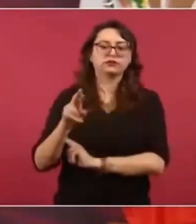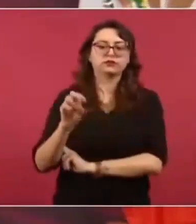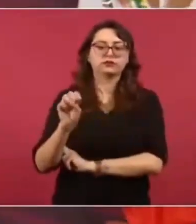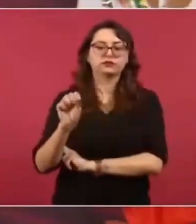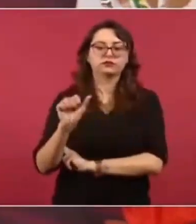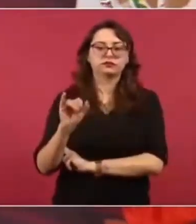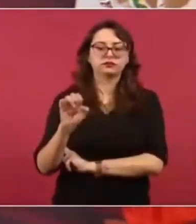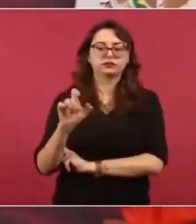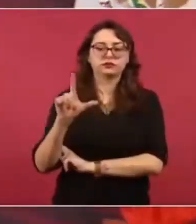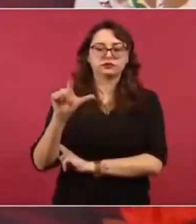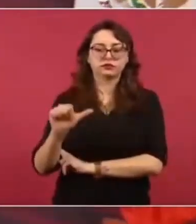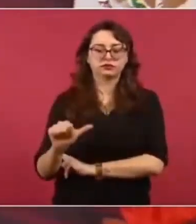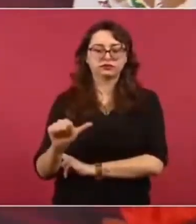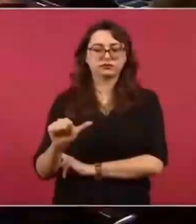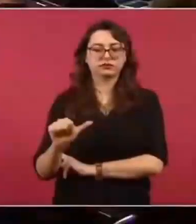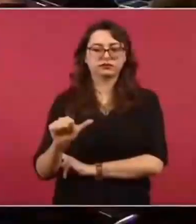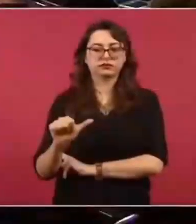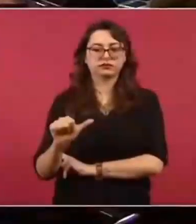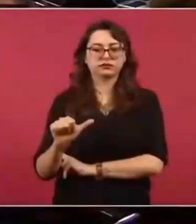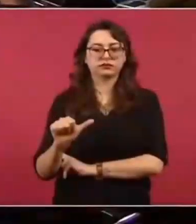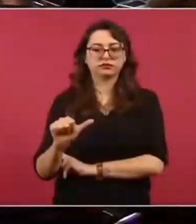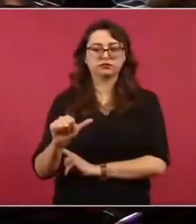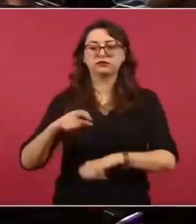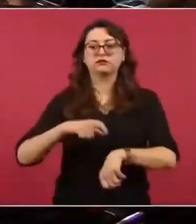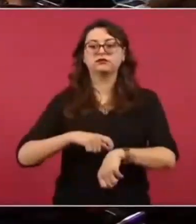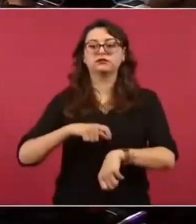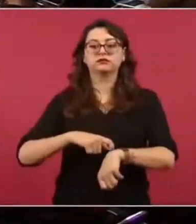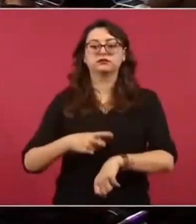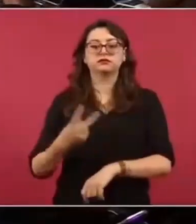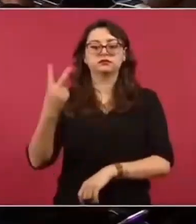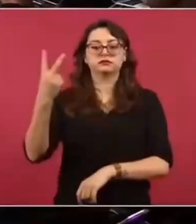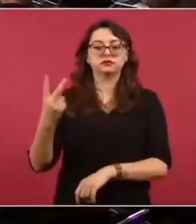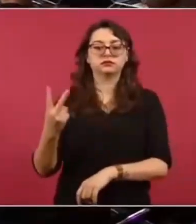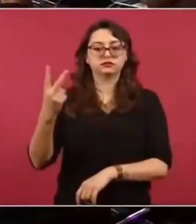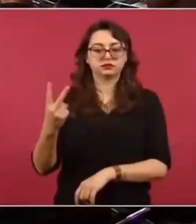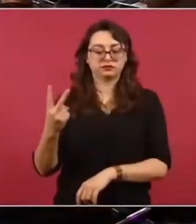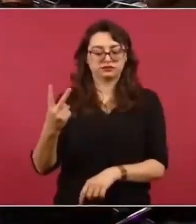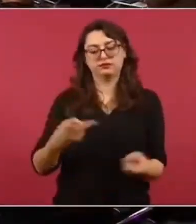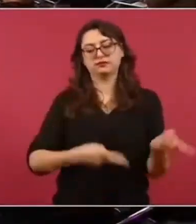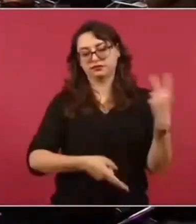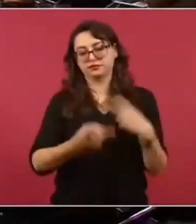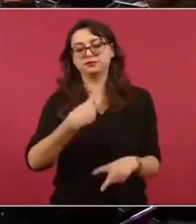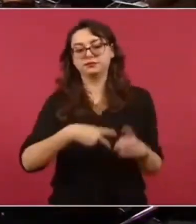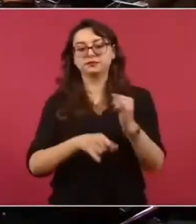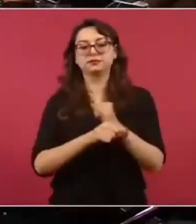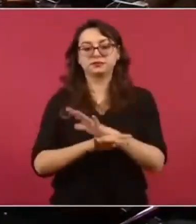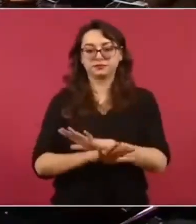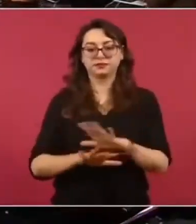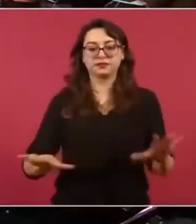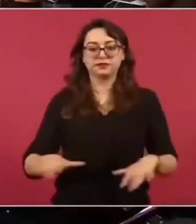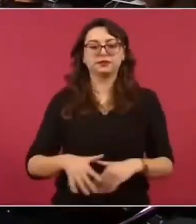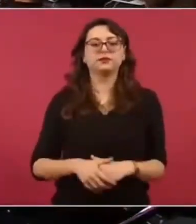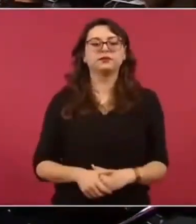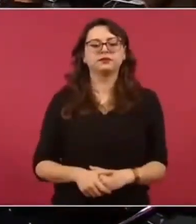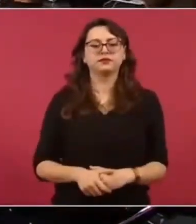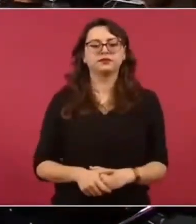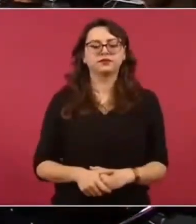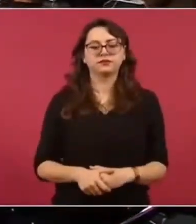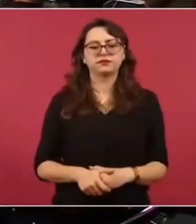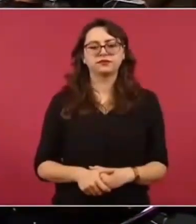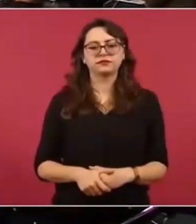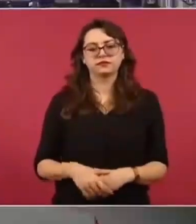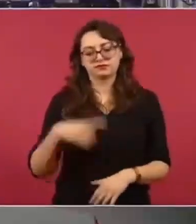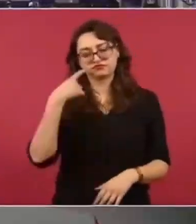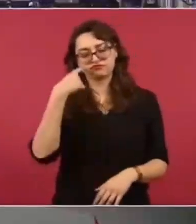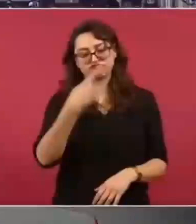A informarles a las tres. Dos. A las dos de las tres. Miren. Ah, pues ahí está